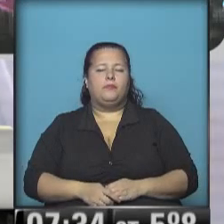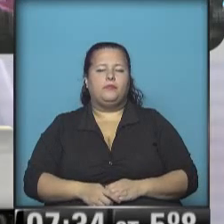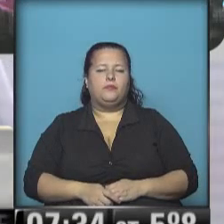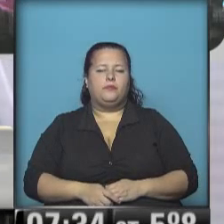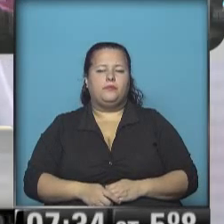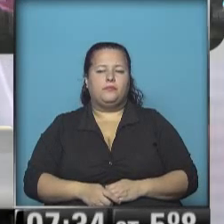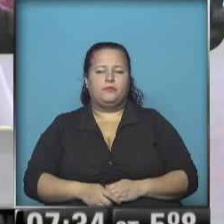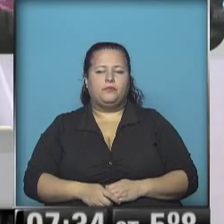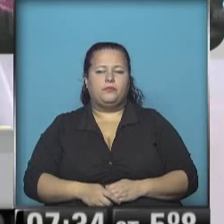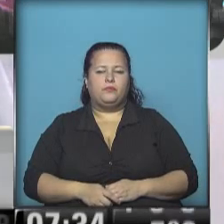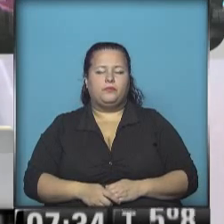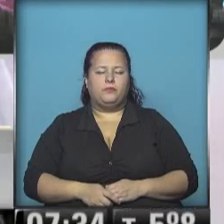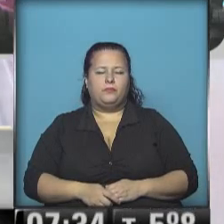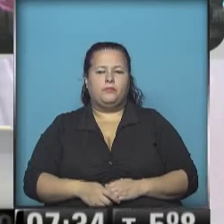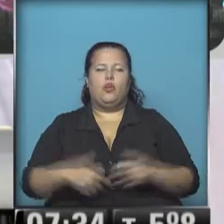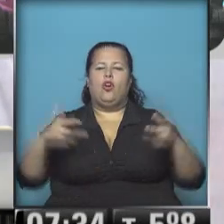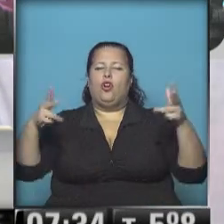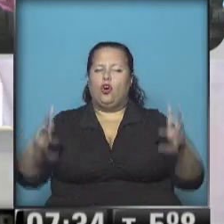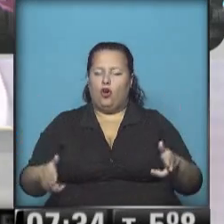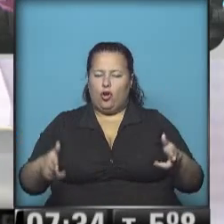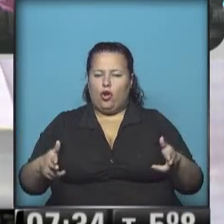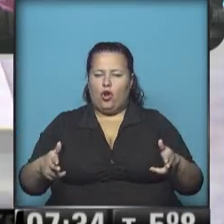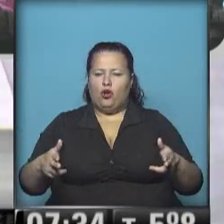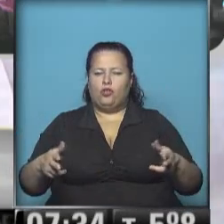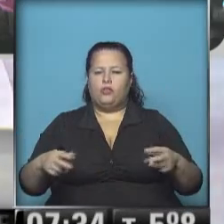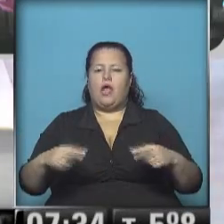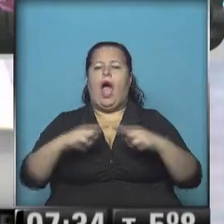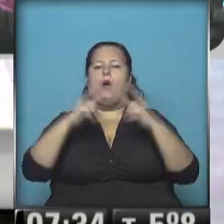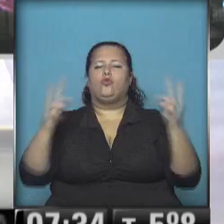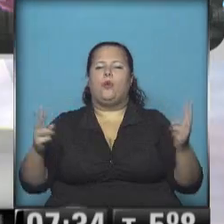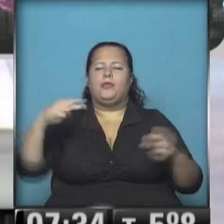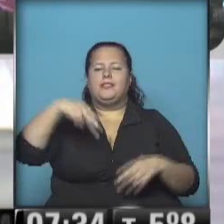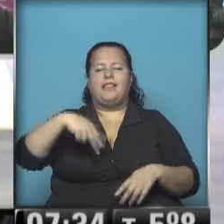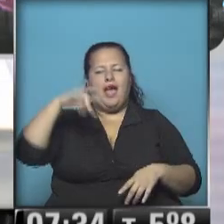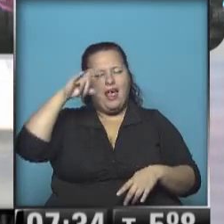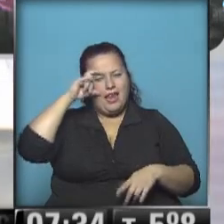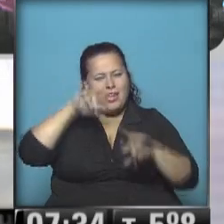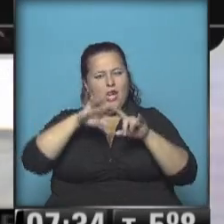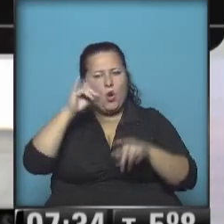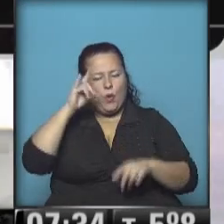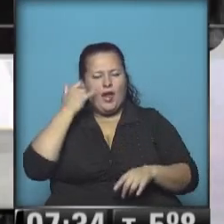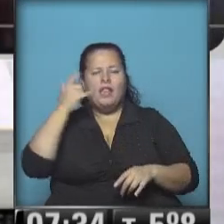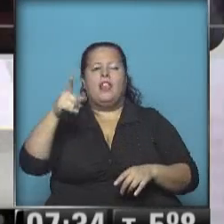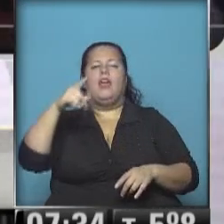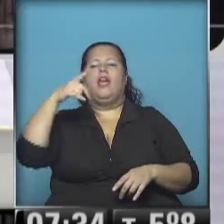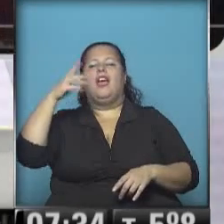cortos en la autopista Jorge Núri, hacia la continuación de Riccieri,